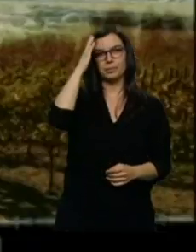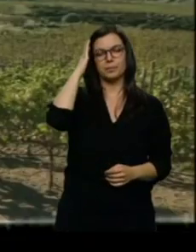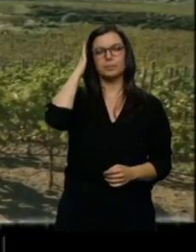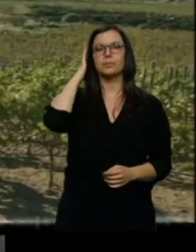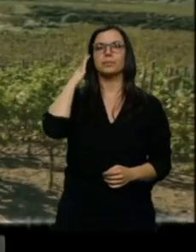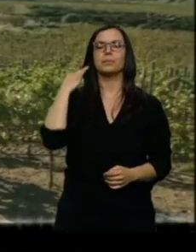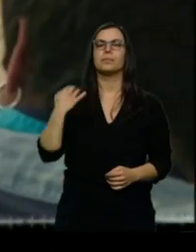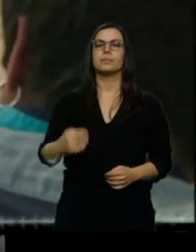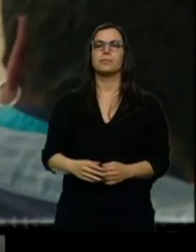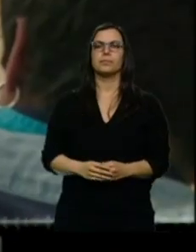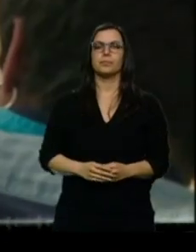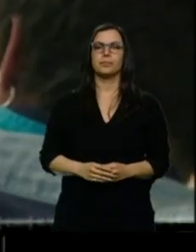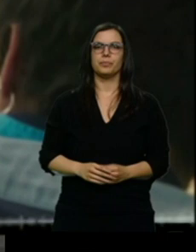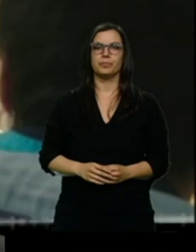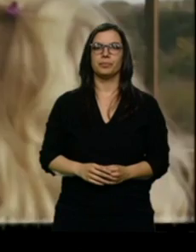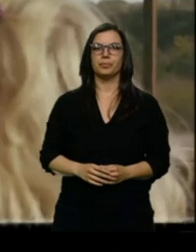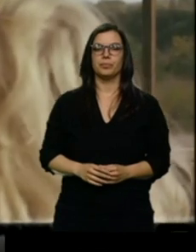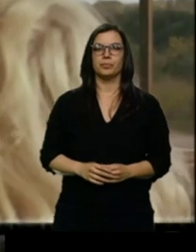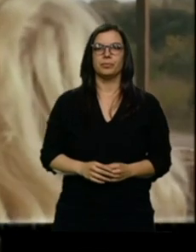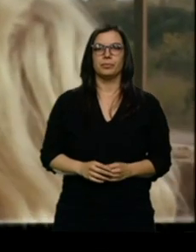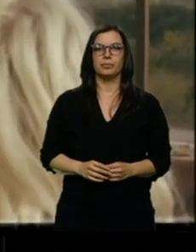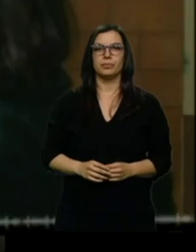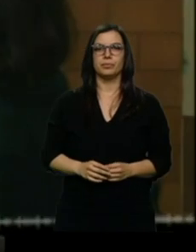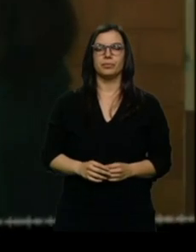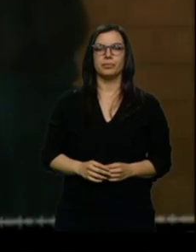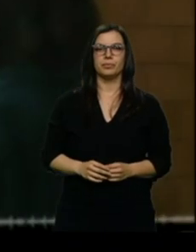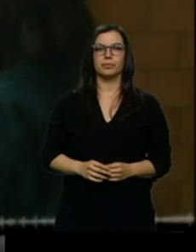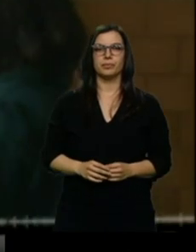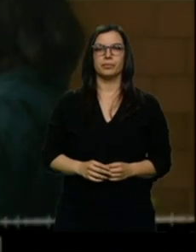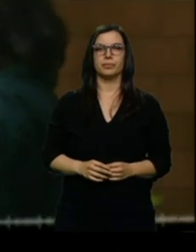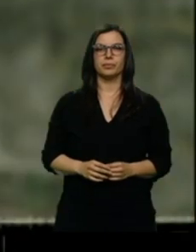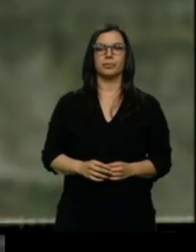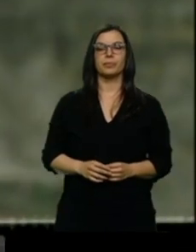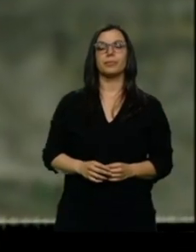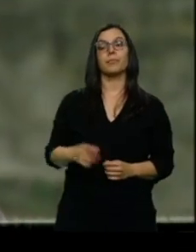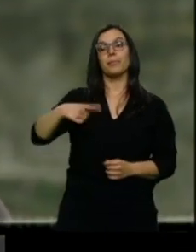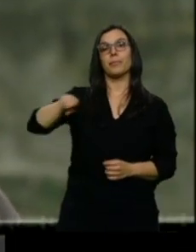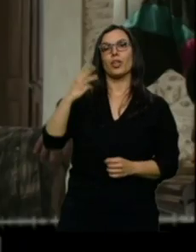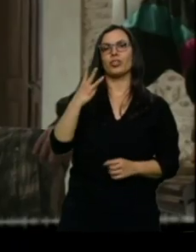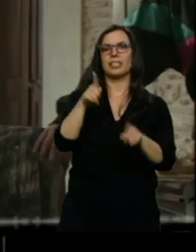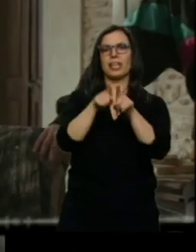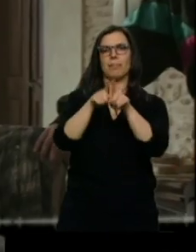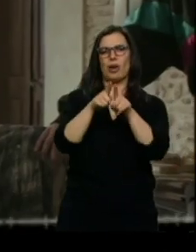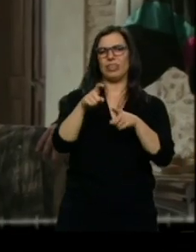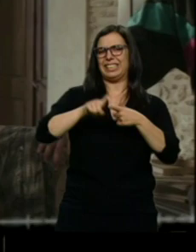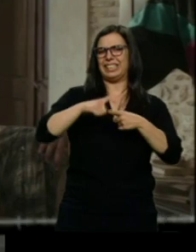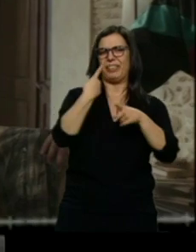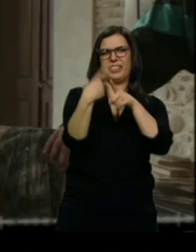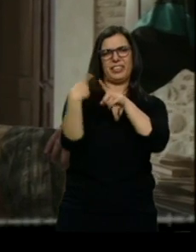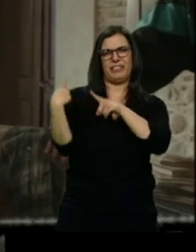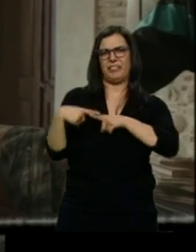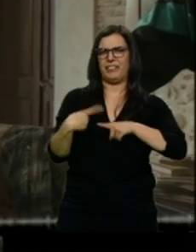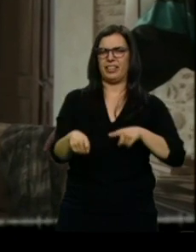No te estarás subiendo la propiedad a la cabeza, ¿eh? Gustav, Juli y Lou son tres hermanos muy diferentes. Necesito este hogar, quiero este hogar.